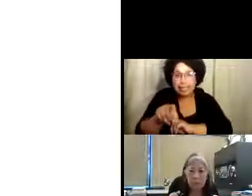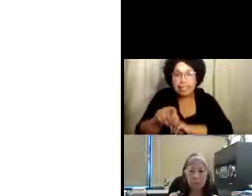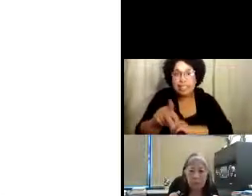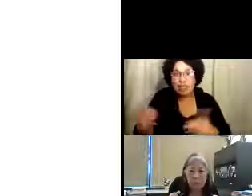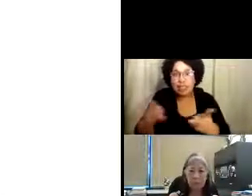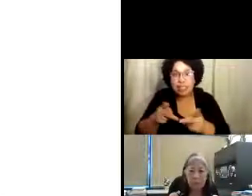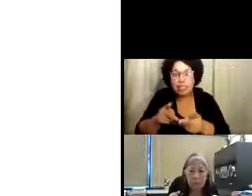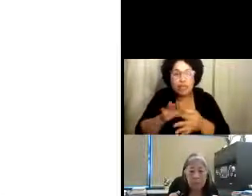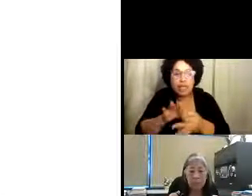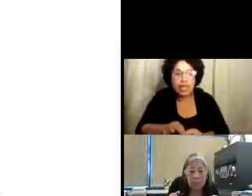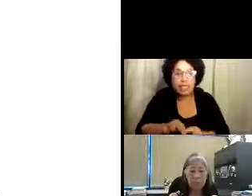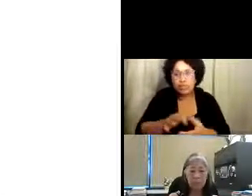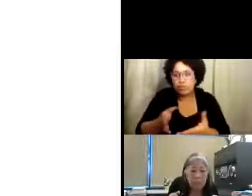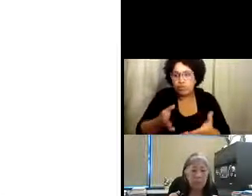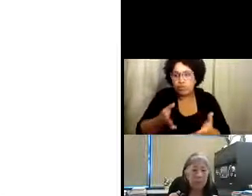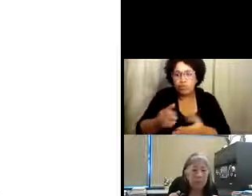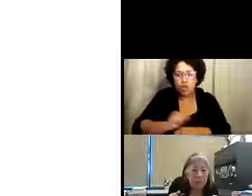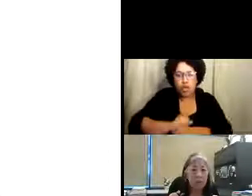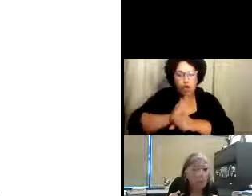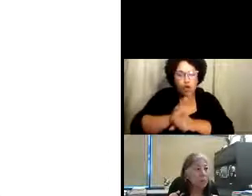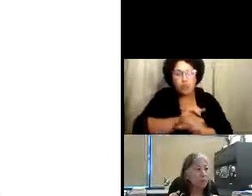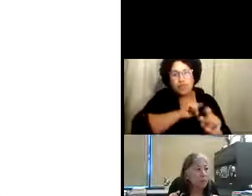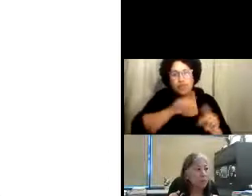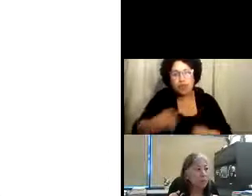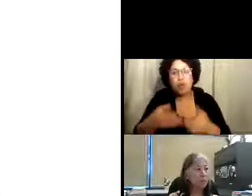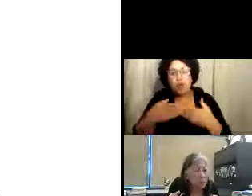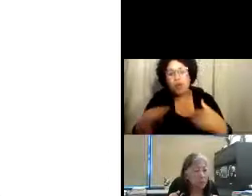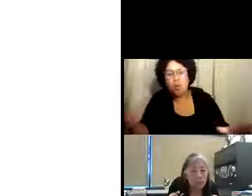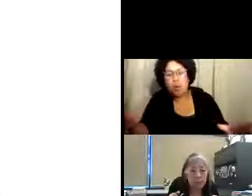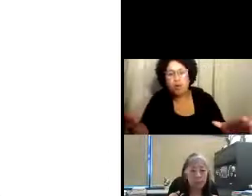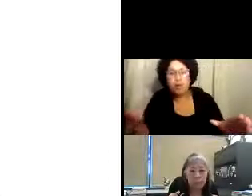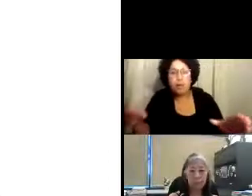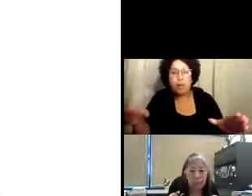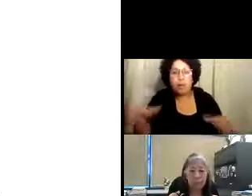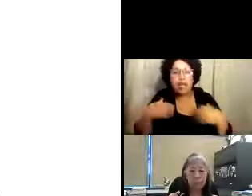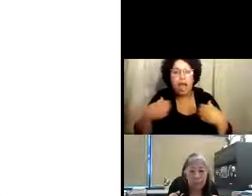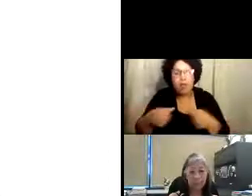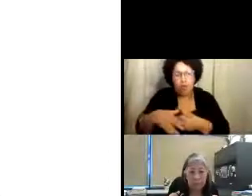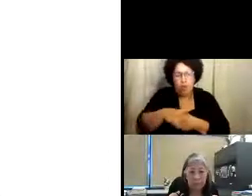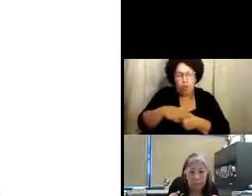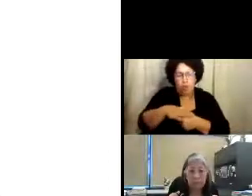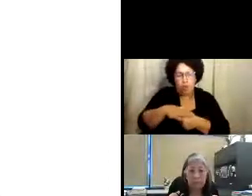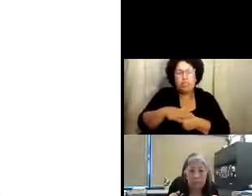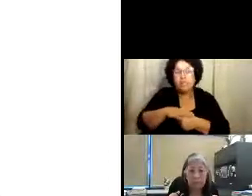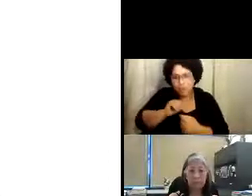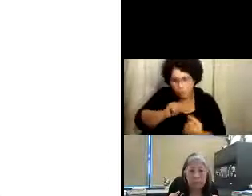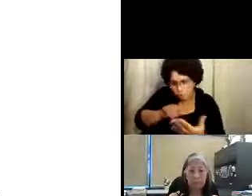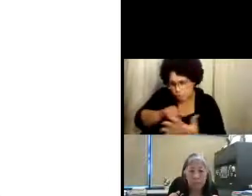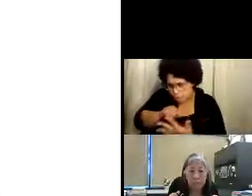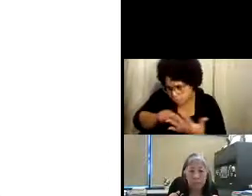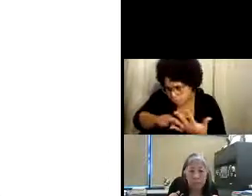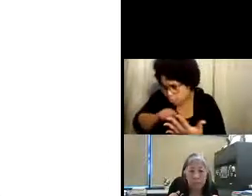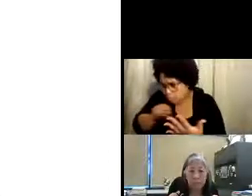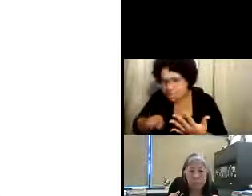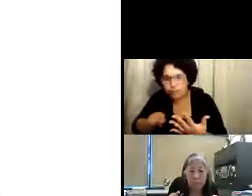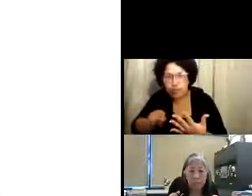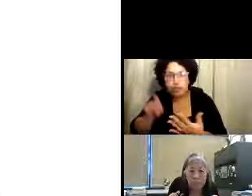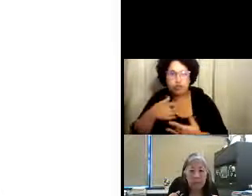2, al igual que hemos tratado de olvidar cualquier necesidad de licenciatura en la comunidad durante el COVID-19.